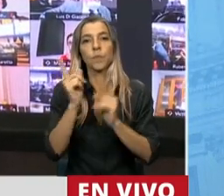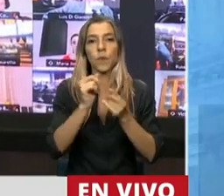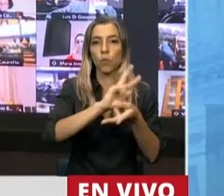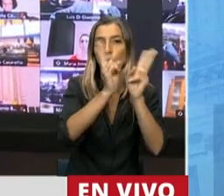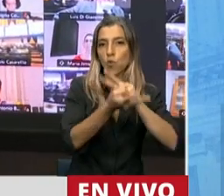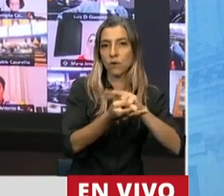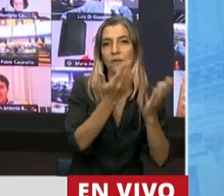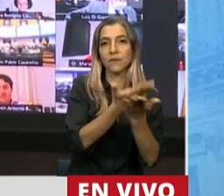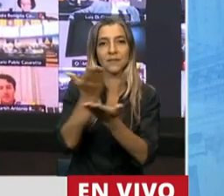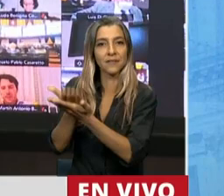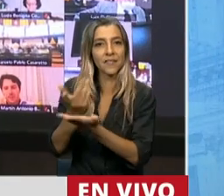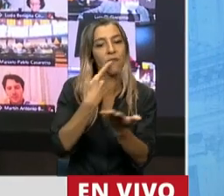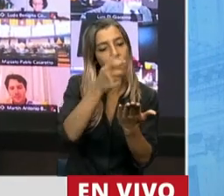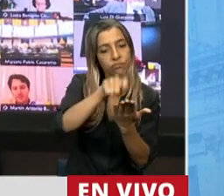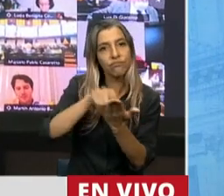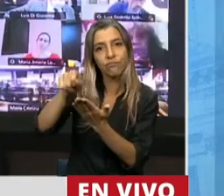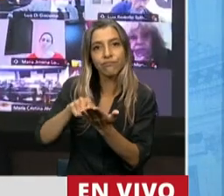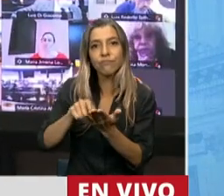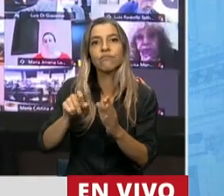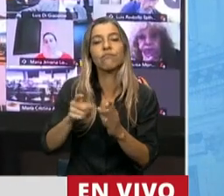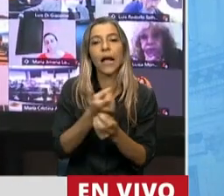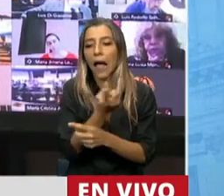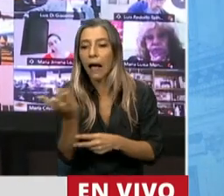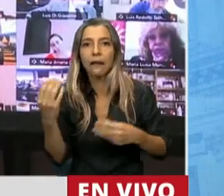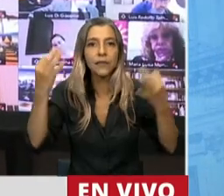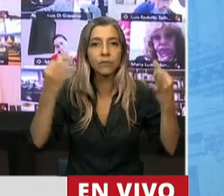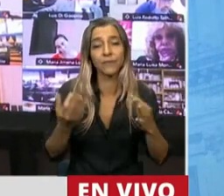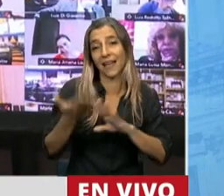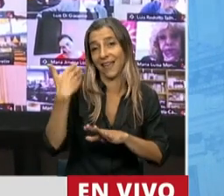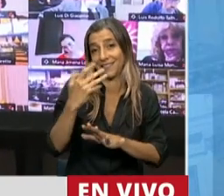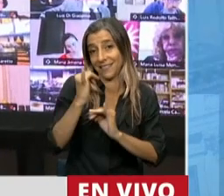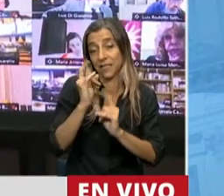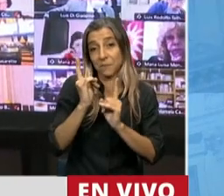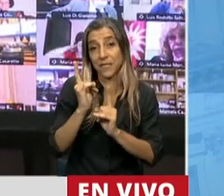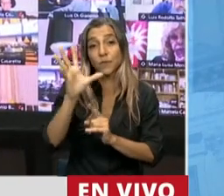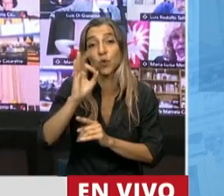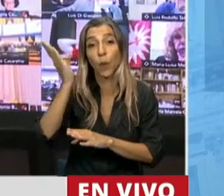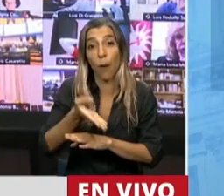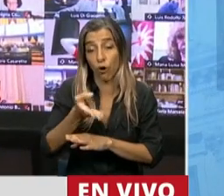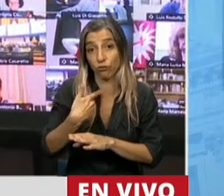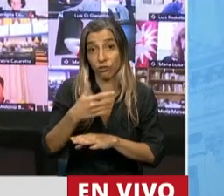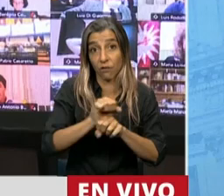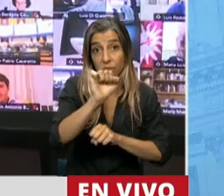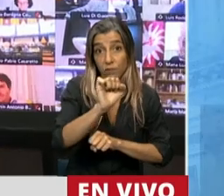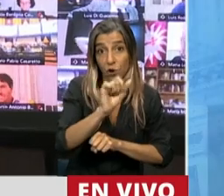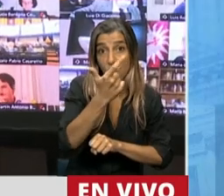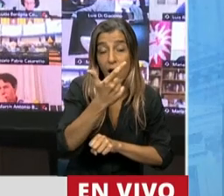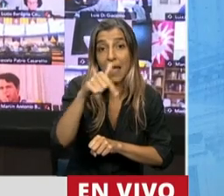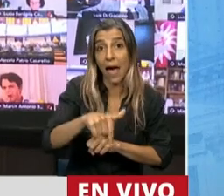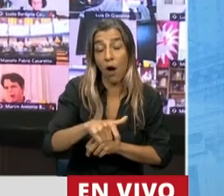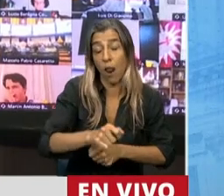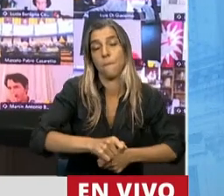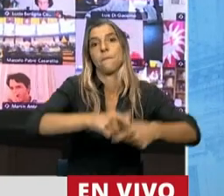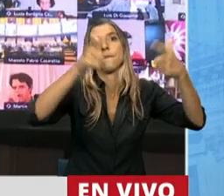muestran que aquellas cifras que hablábamos del 50% que no terminaban la escuela secundaria se han agravado aún